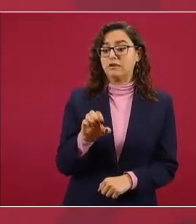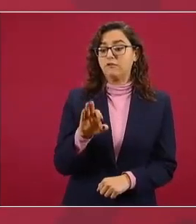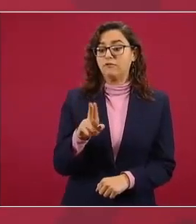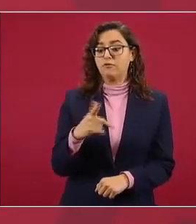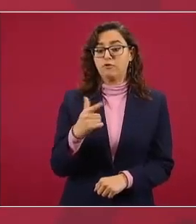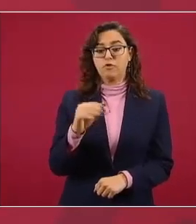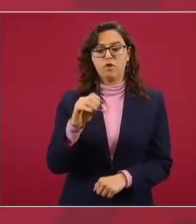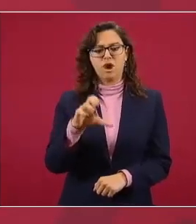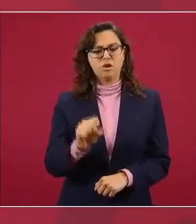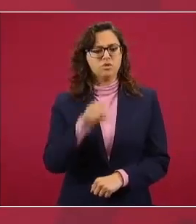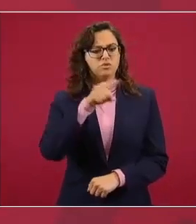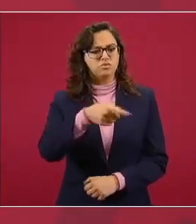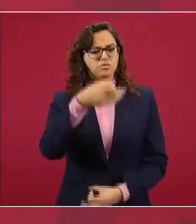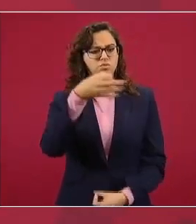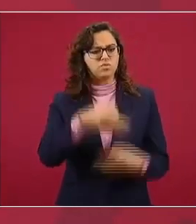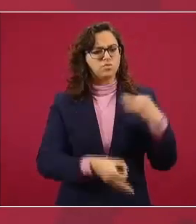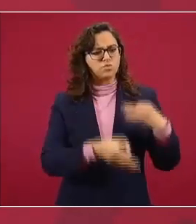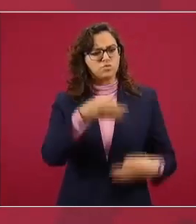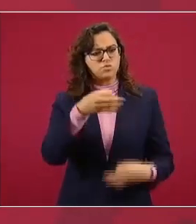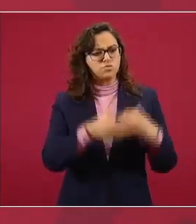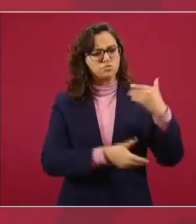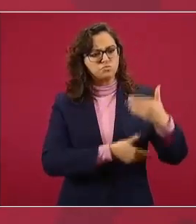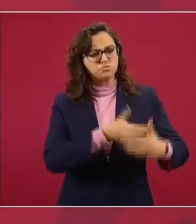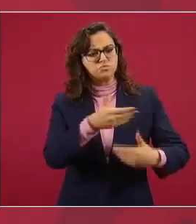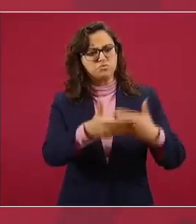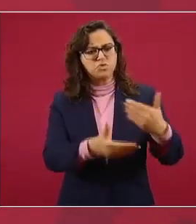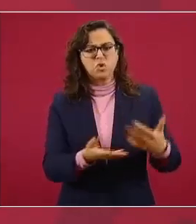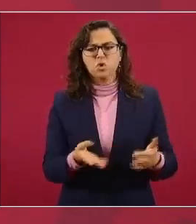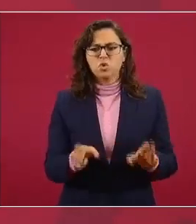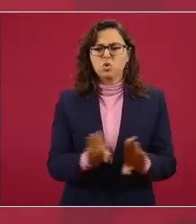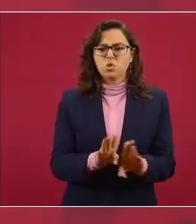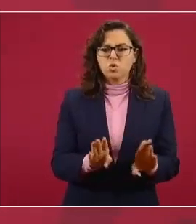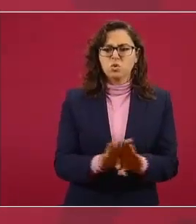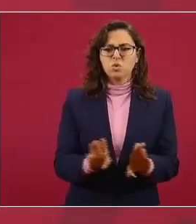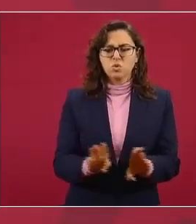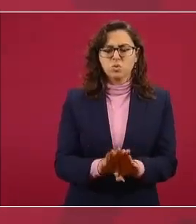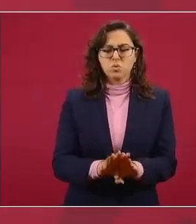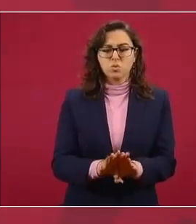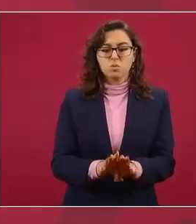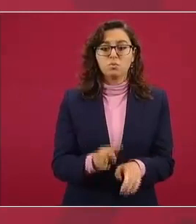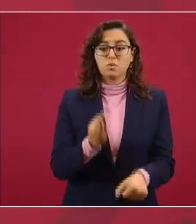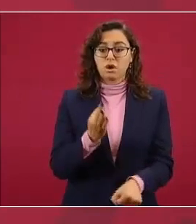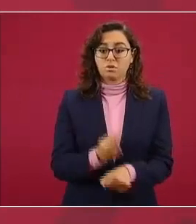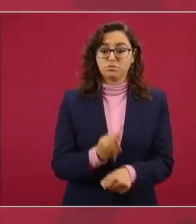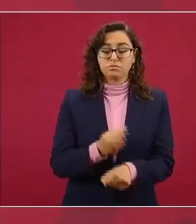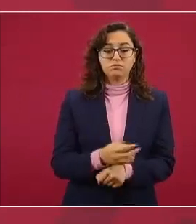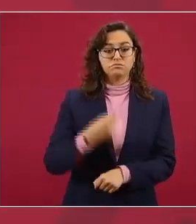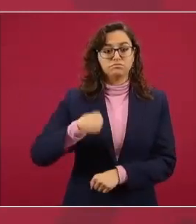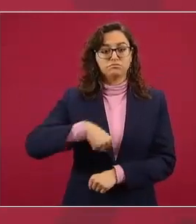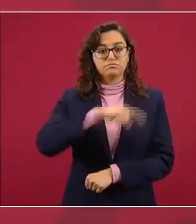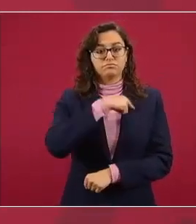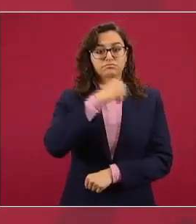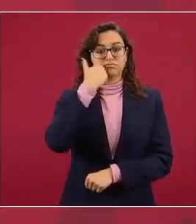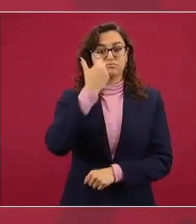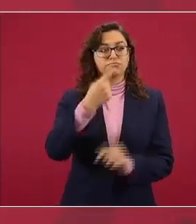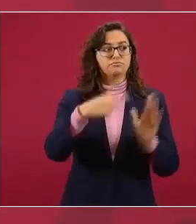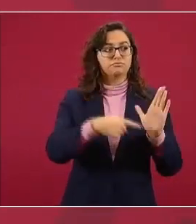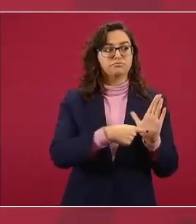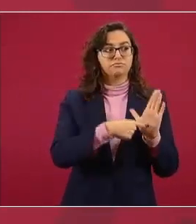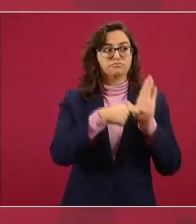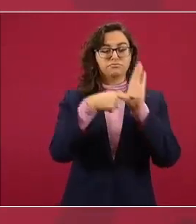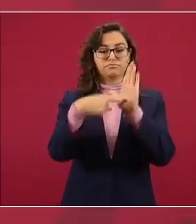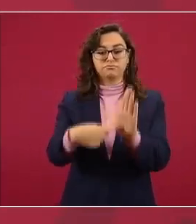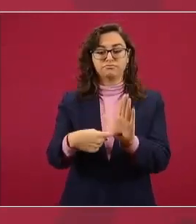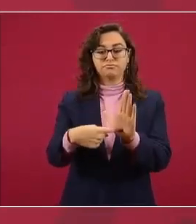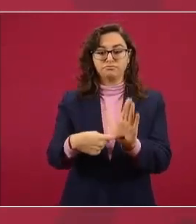Queremos dejar de manifiesto nuestra postura,